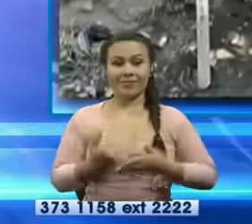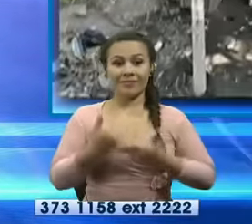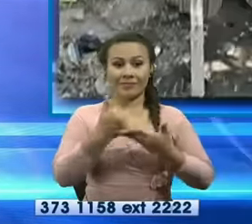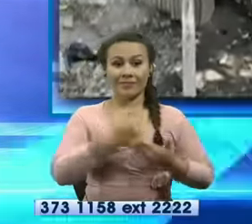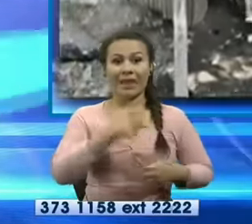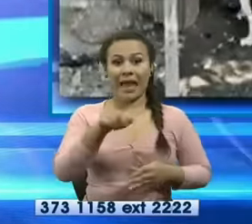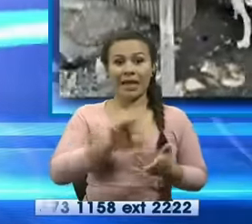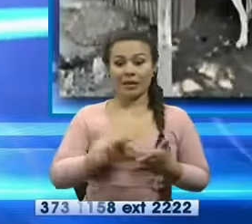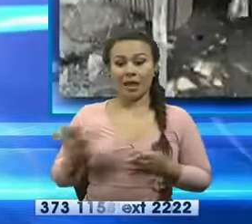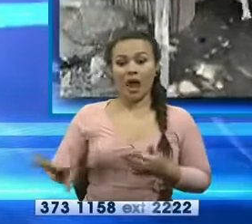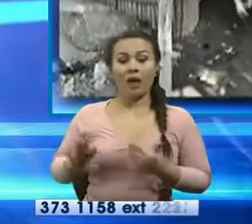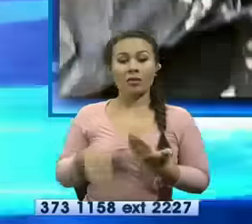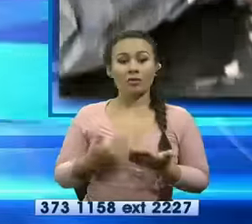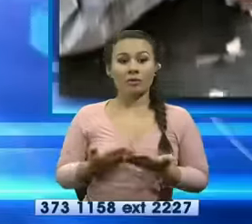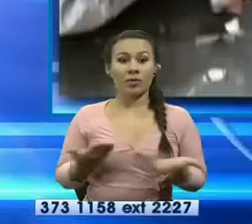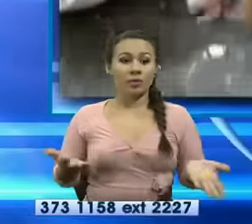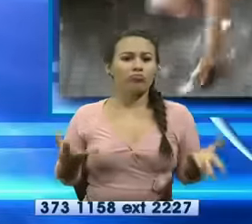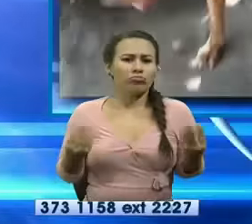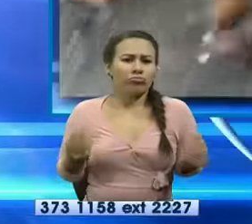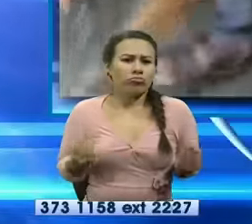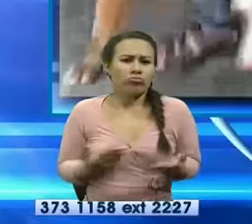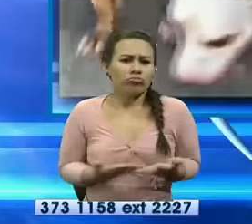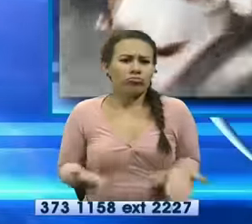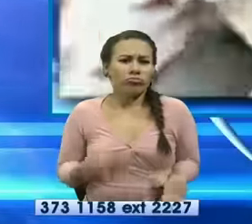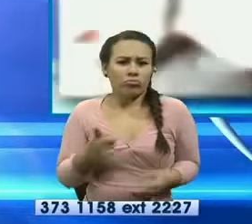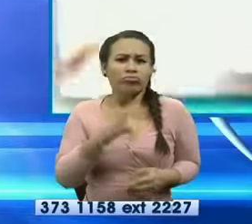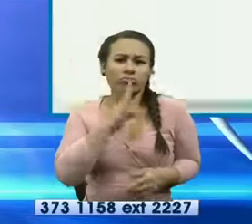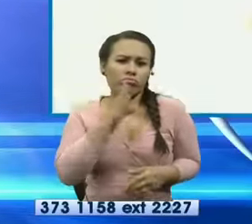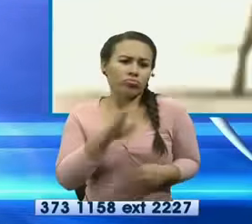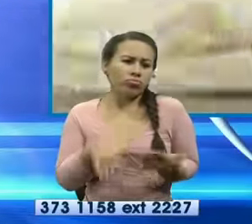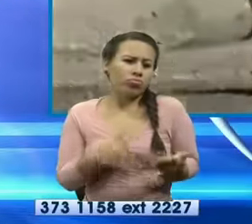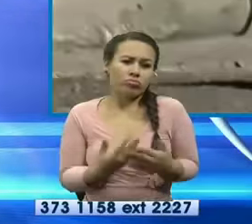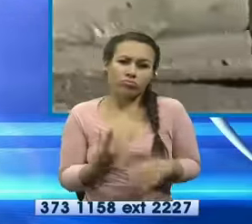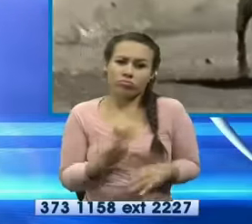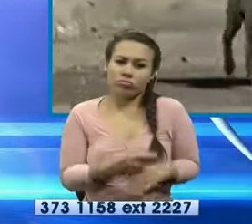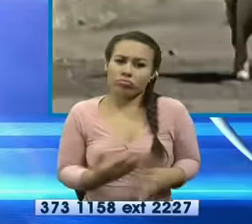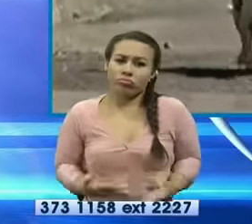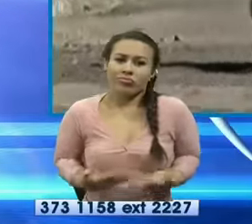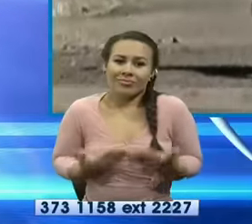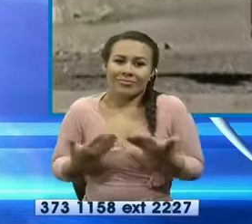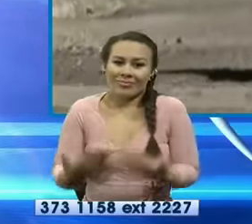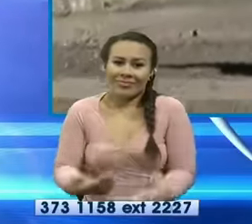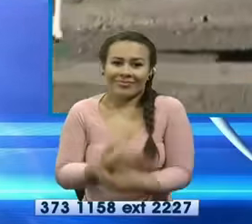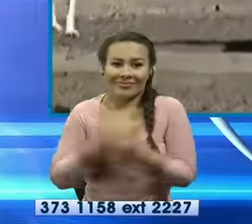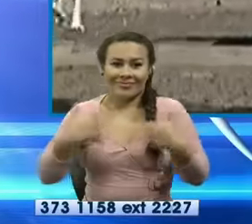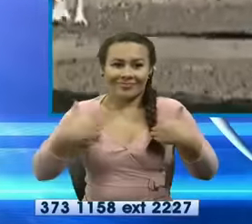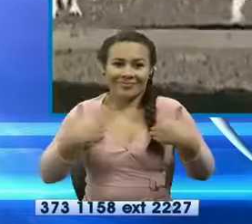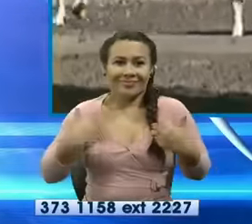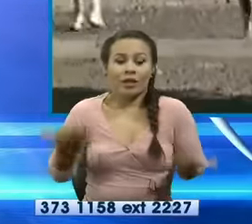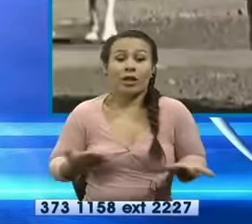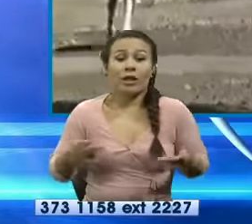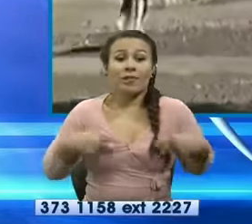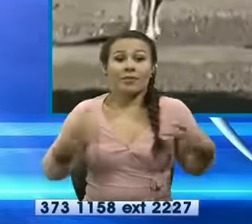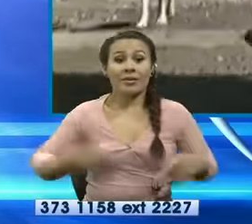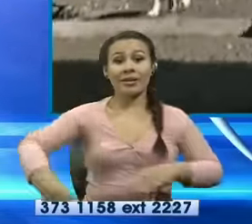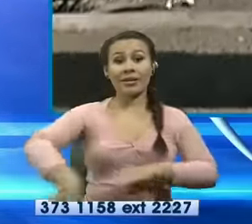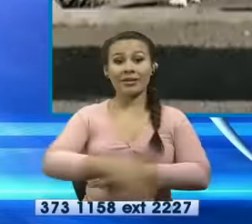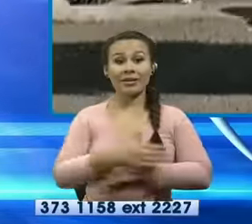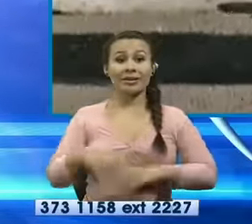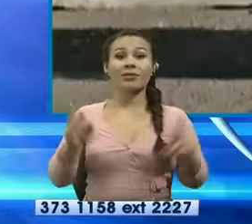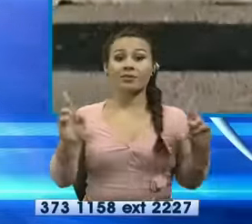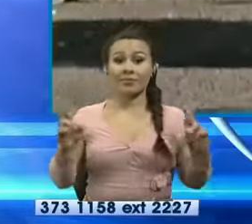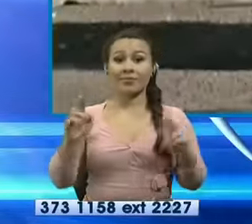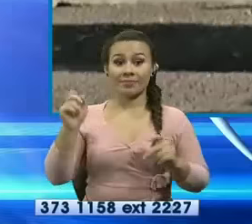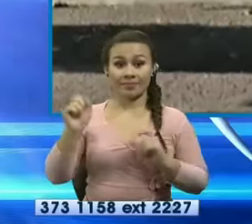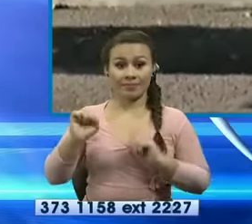dejado muchas cosas de su convivir diario para poderle entregar a estos perritos que son callejeros y ojalá haya